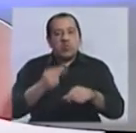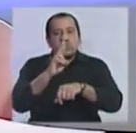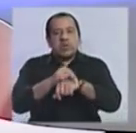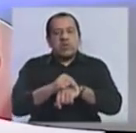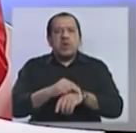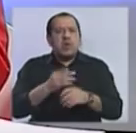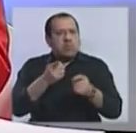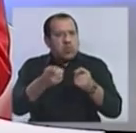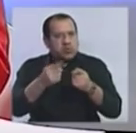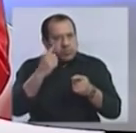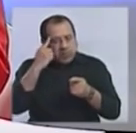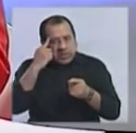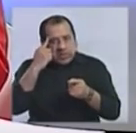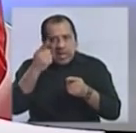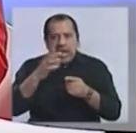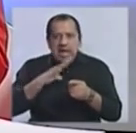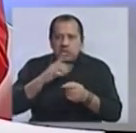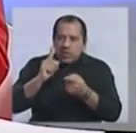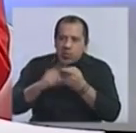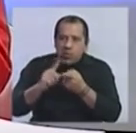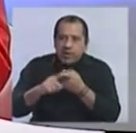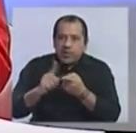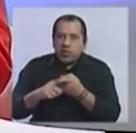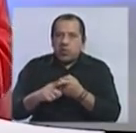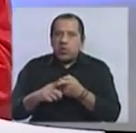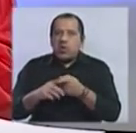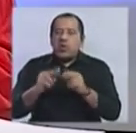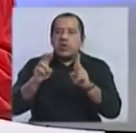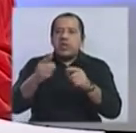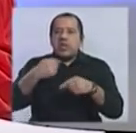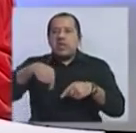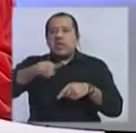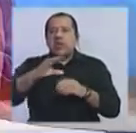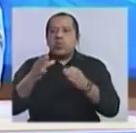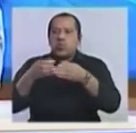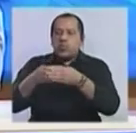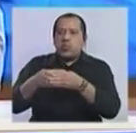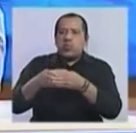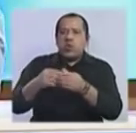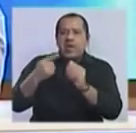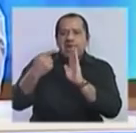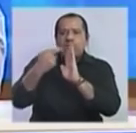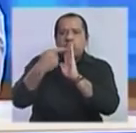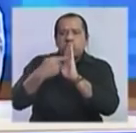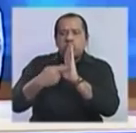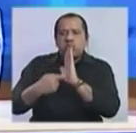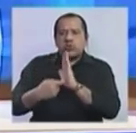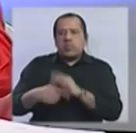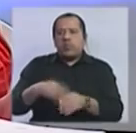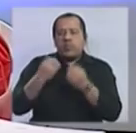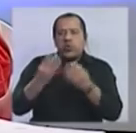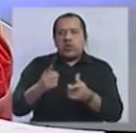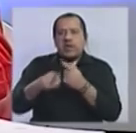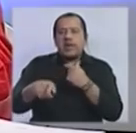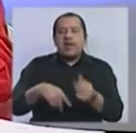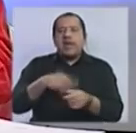posible un acuerdo de la oposición en puntos concretos? ¿Por qué? Porque Valle